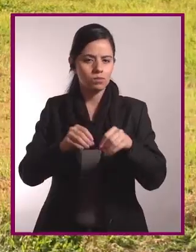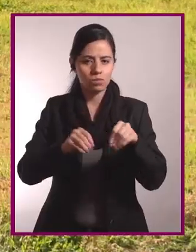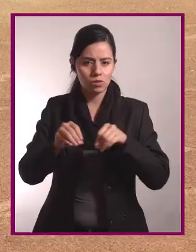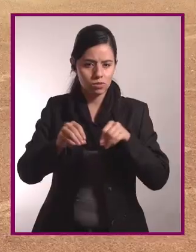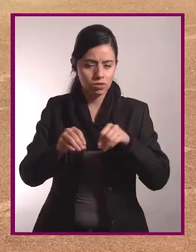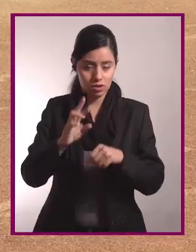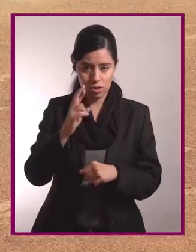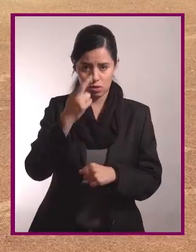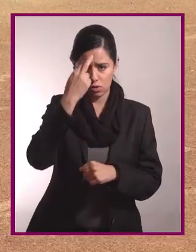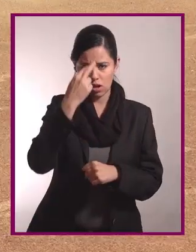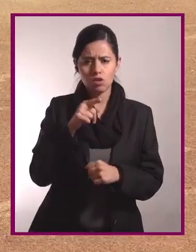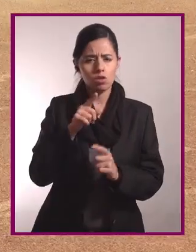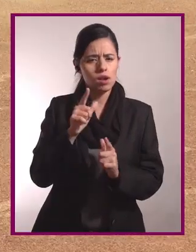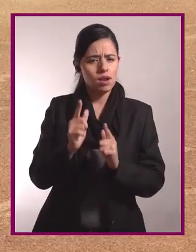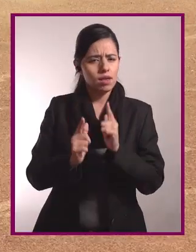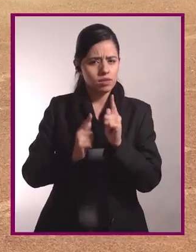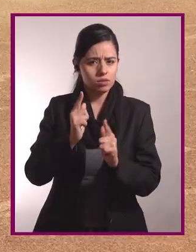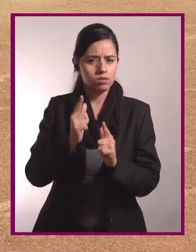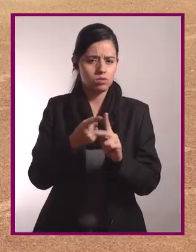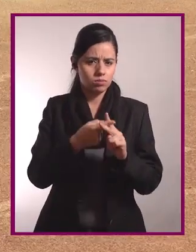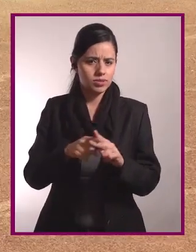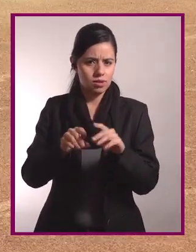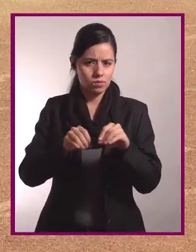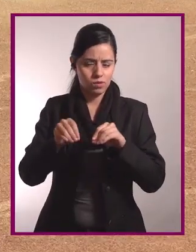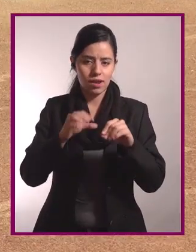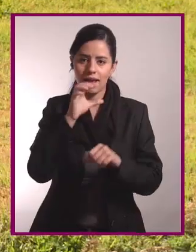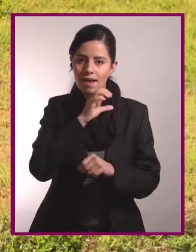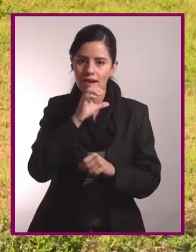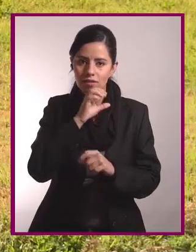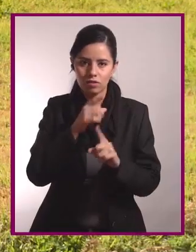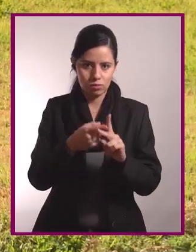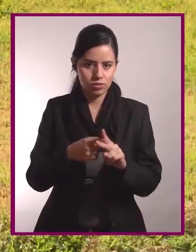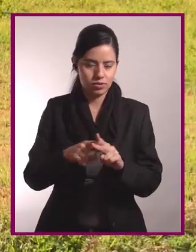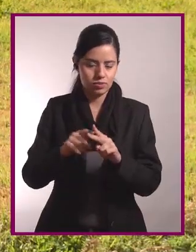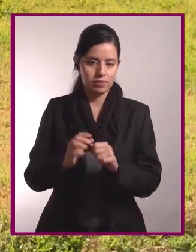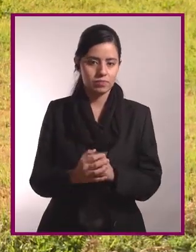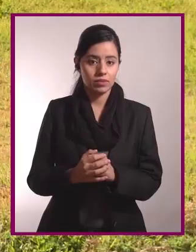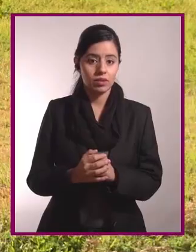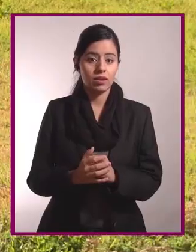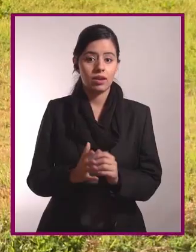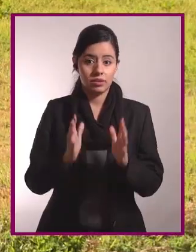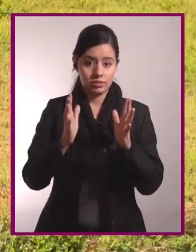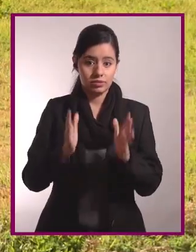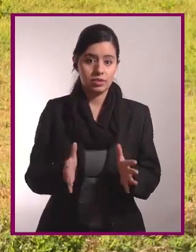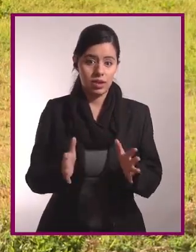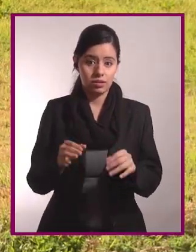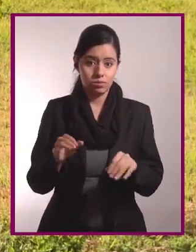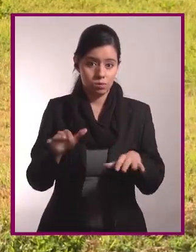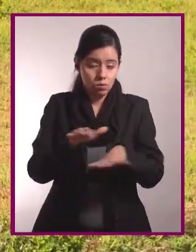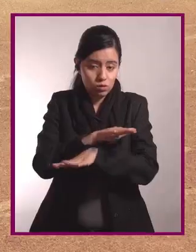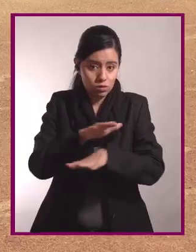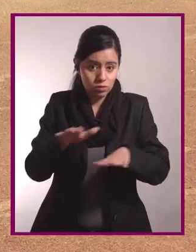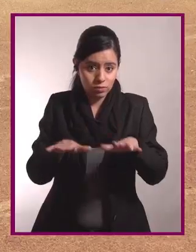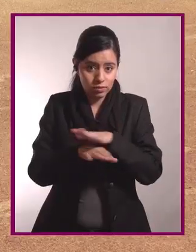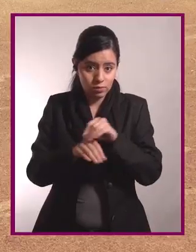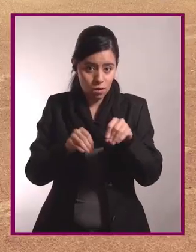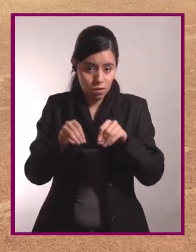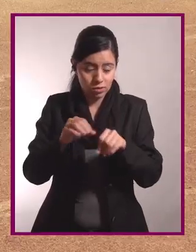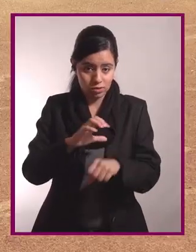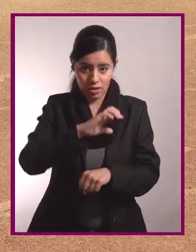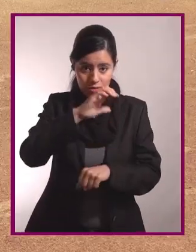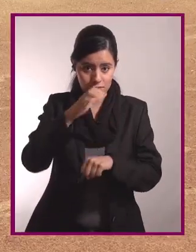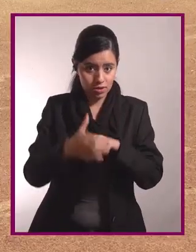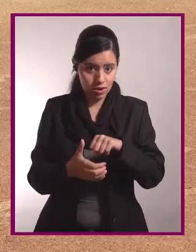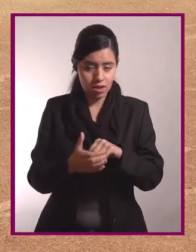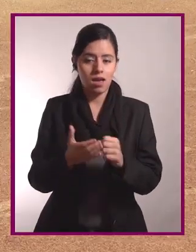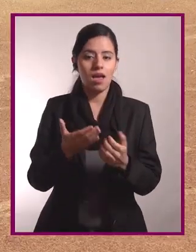Recuerden, despacio, empezamos a mover y empezamos a entrar en calor nuestra parte superior. Una vez terminado la parte